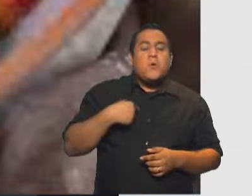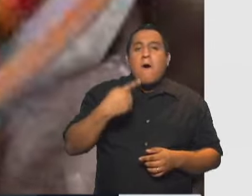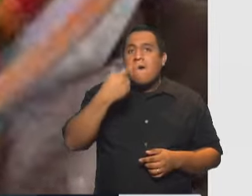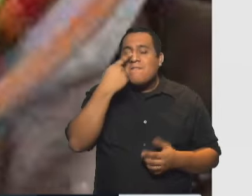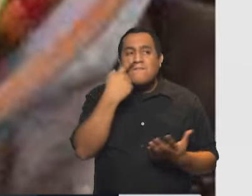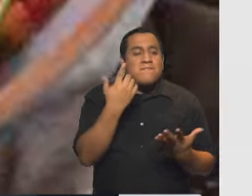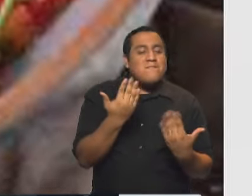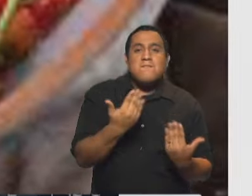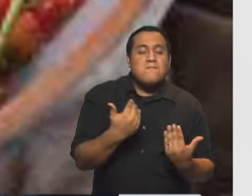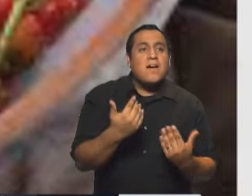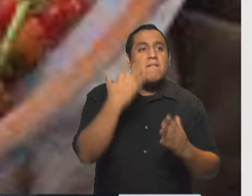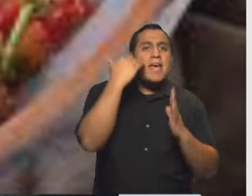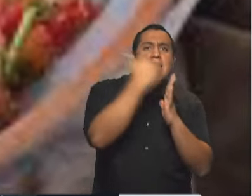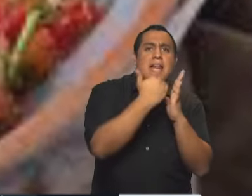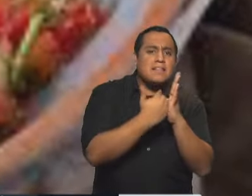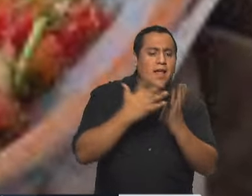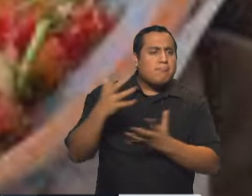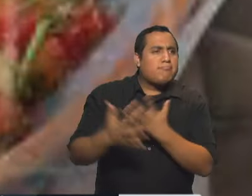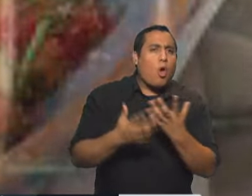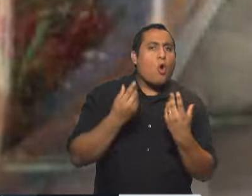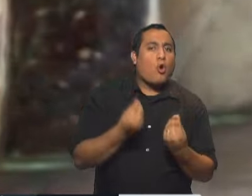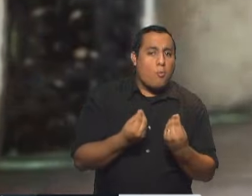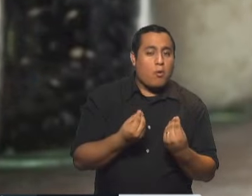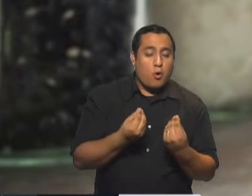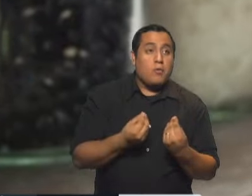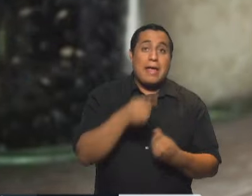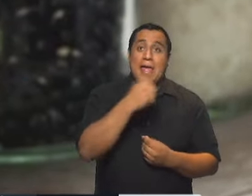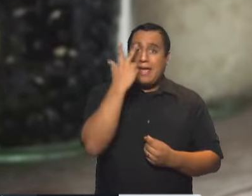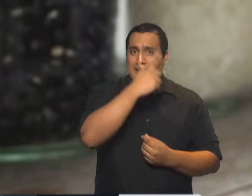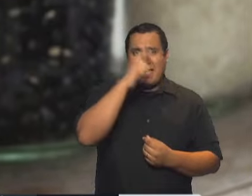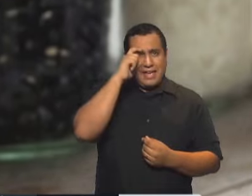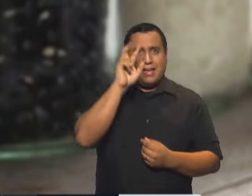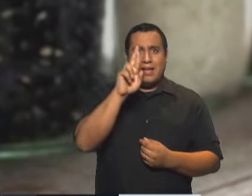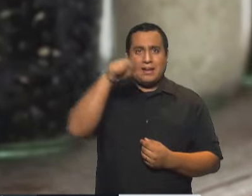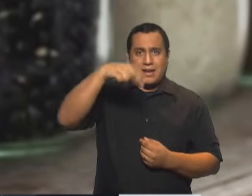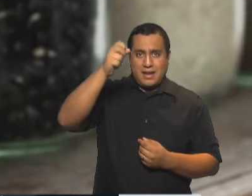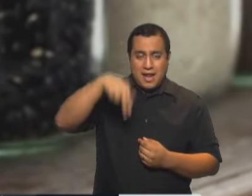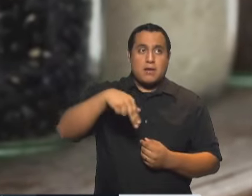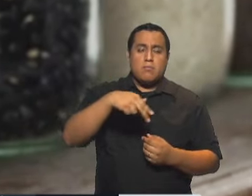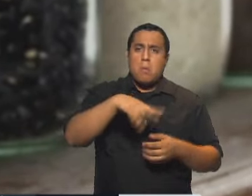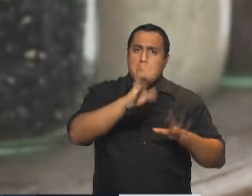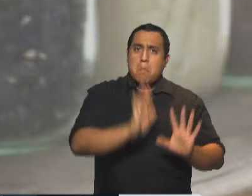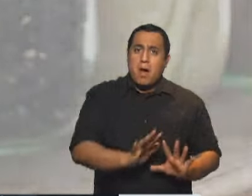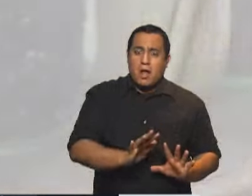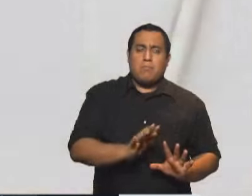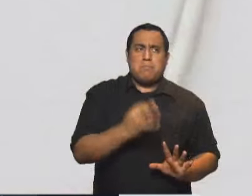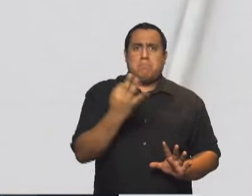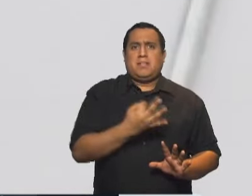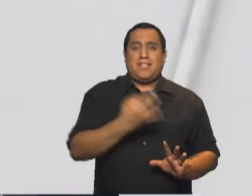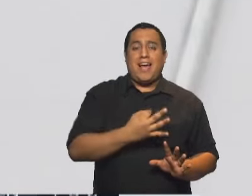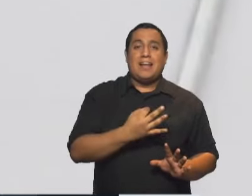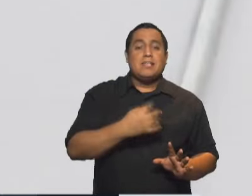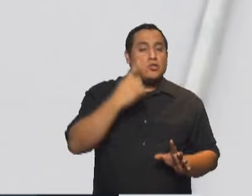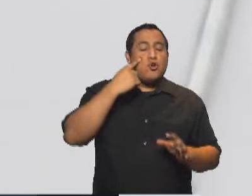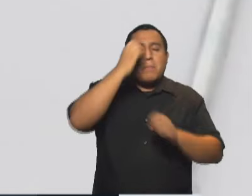a ver, vamos a ir entonces a la receta del brownie que está hecho por Hernán con una característica muy particular y me imagino ya probando